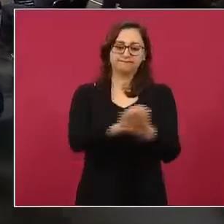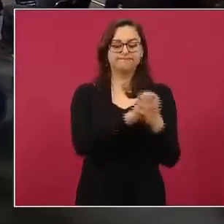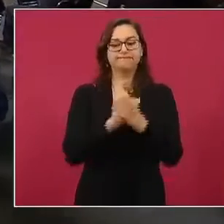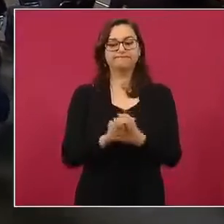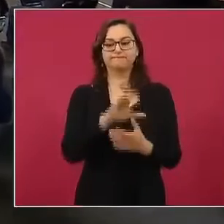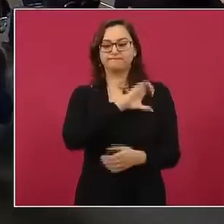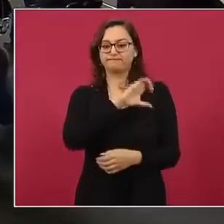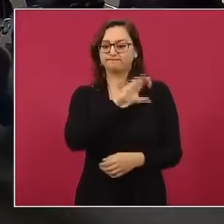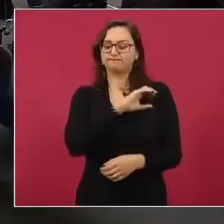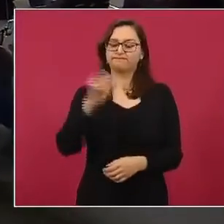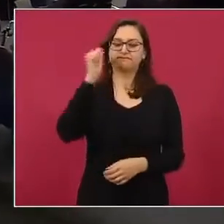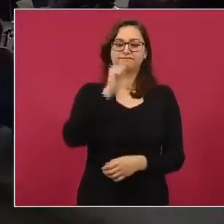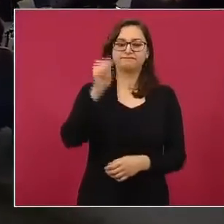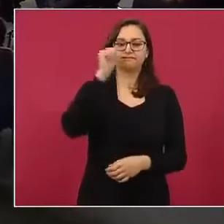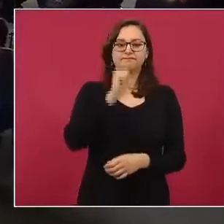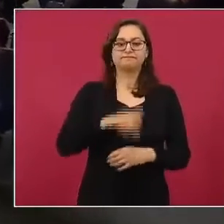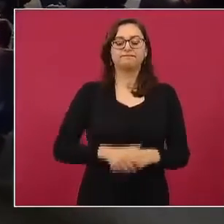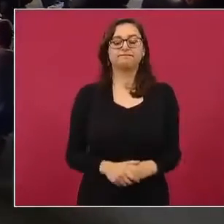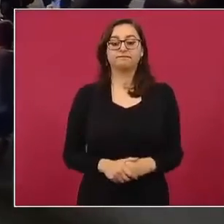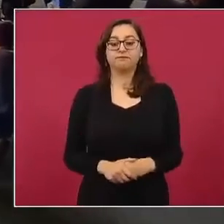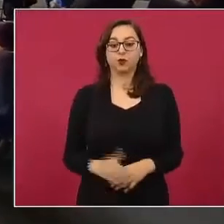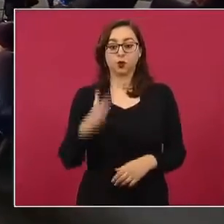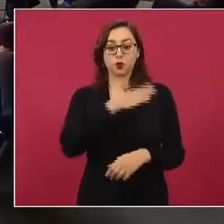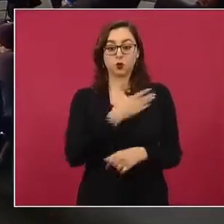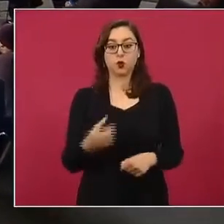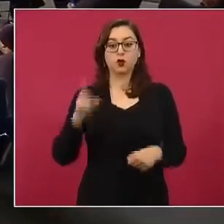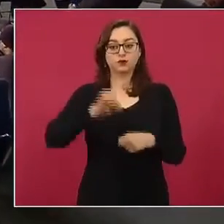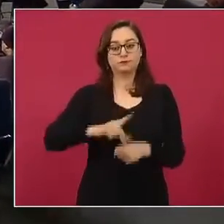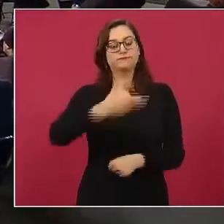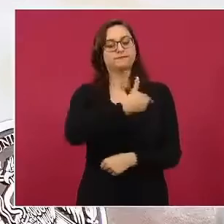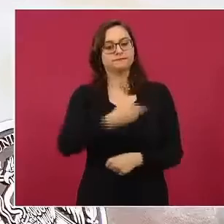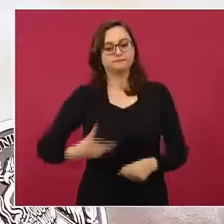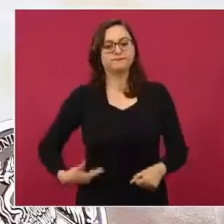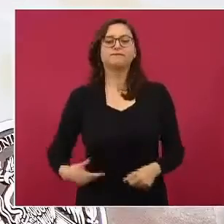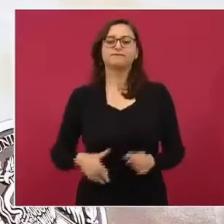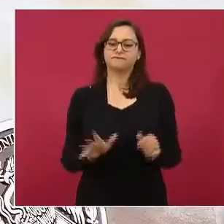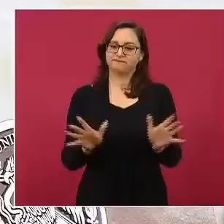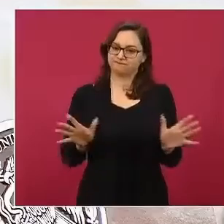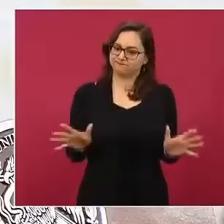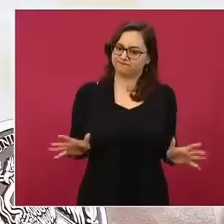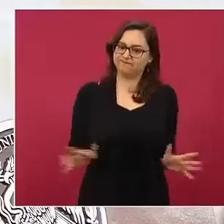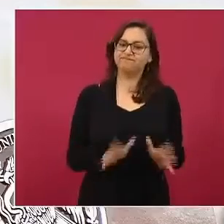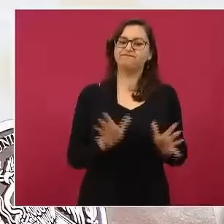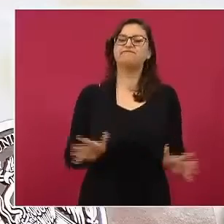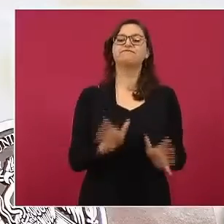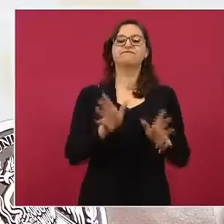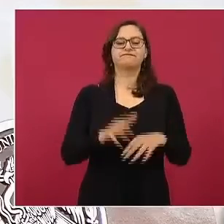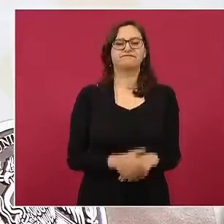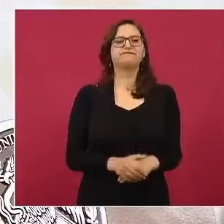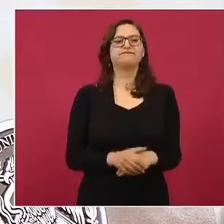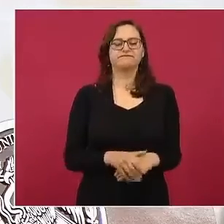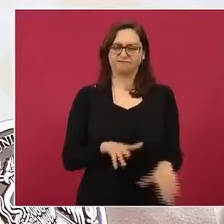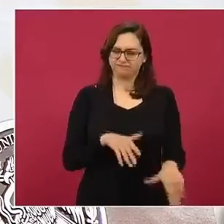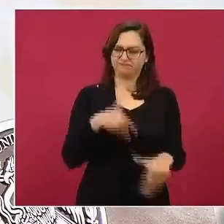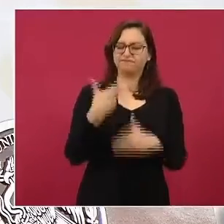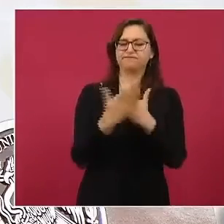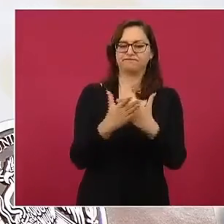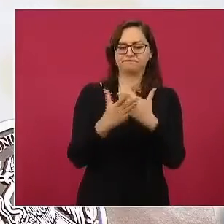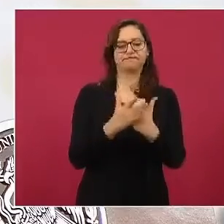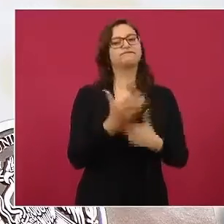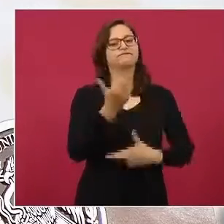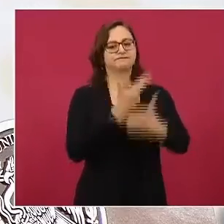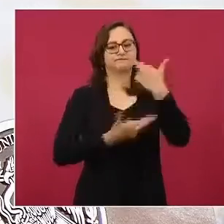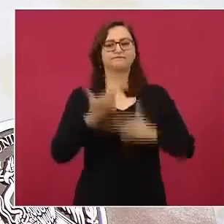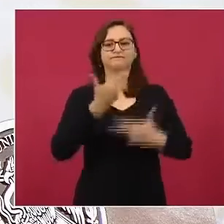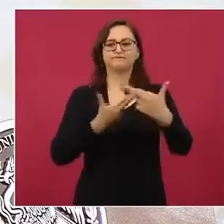Muy buenos días, señor Presidente. Ánimo. Sabemos que pronto estará de nuevo en estos diálogos con la